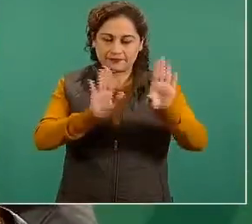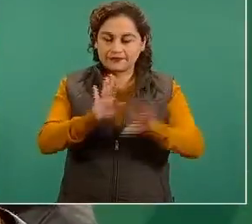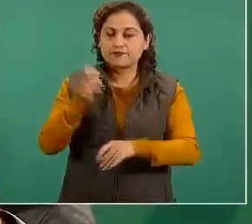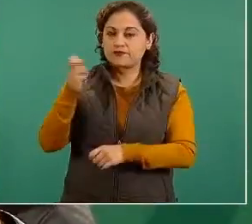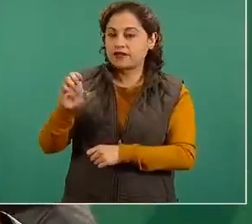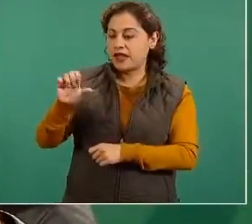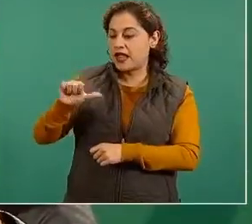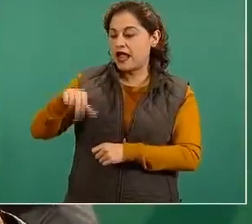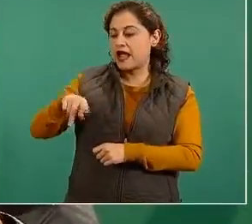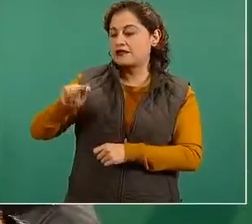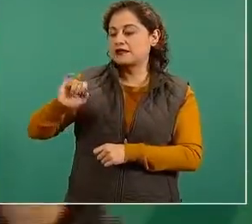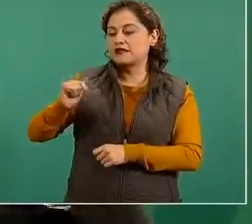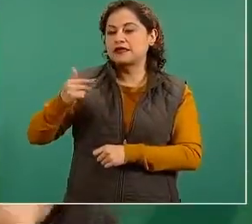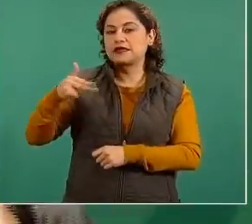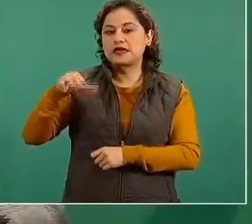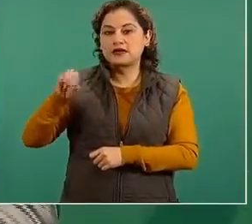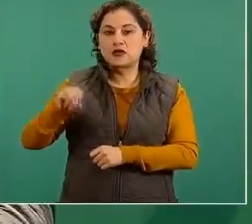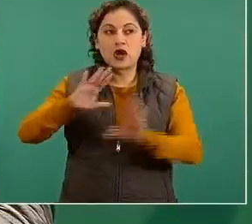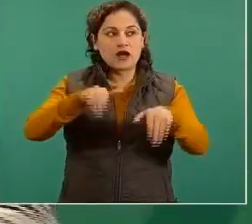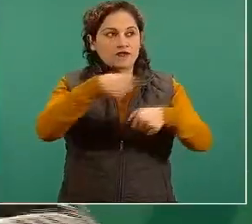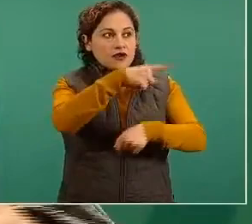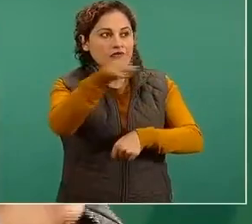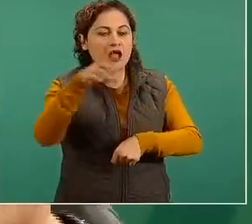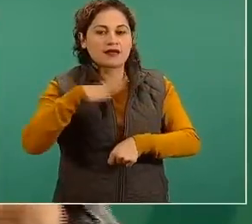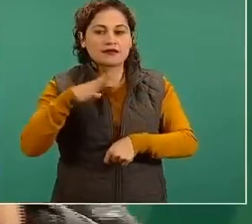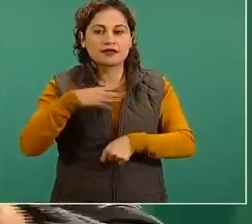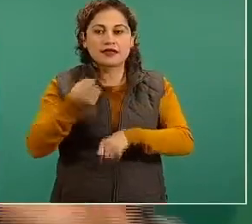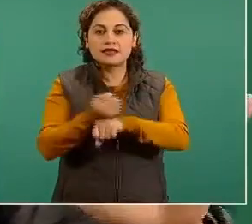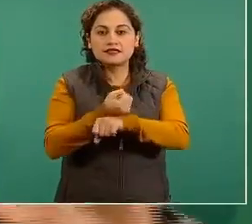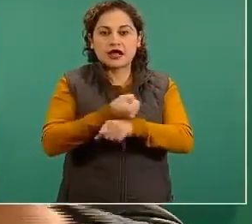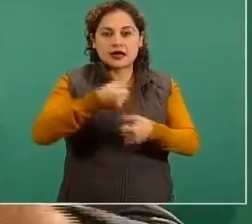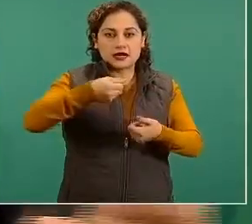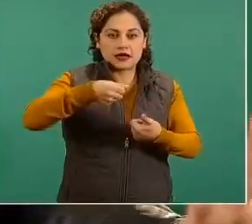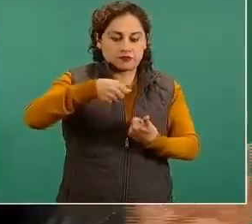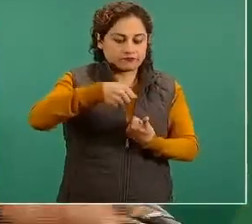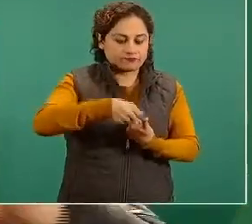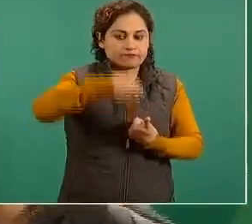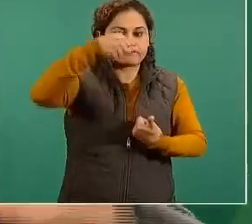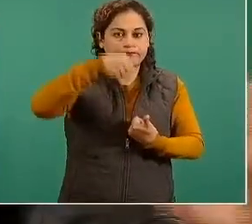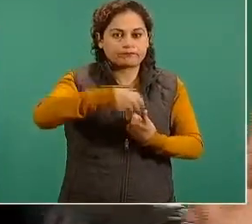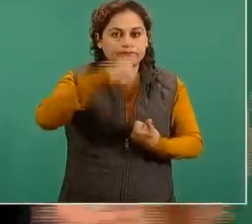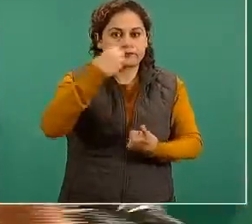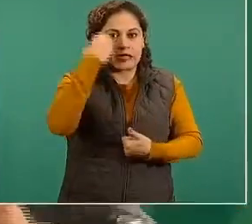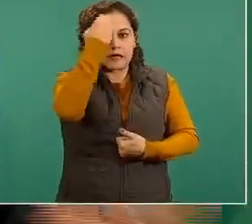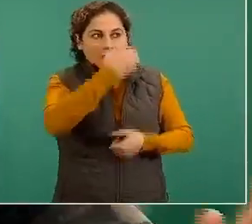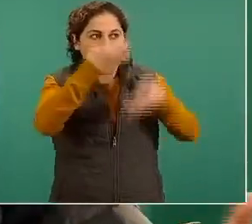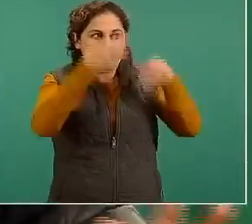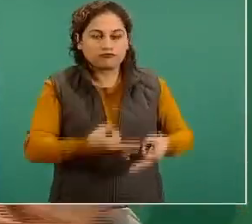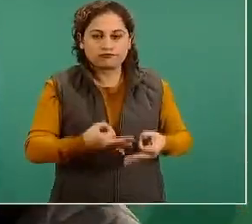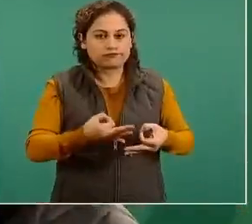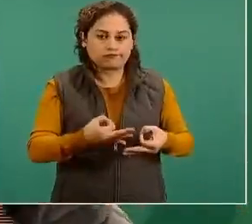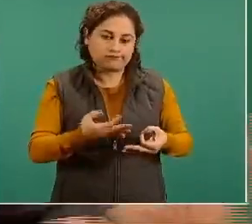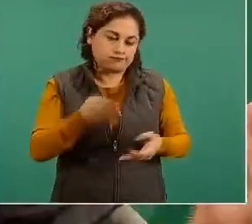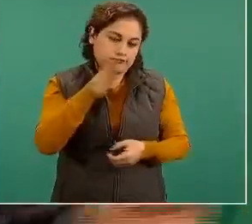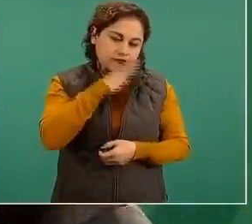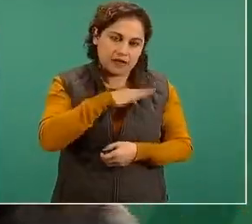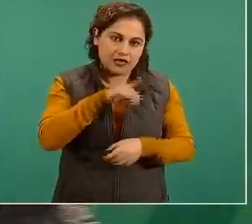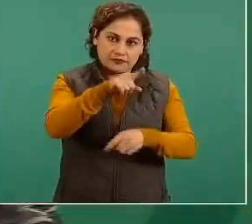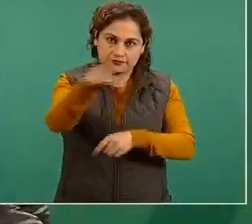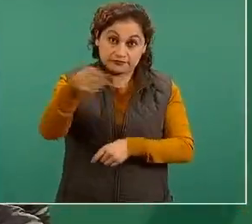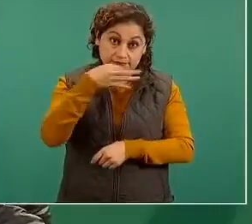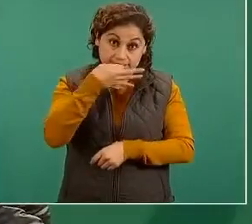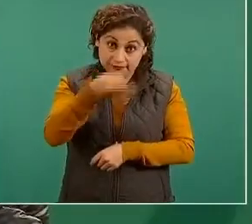de gotita de sangre y son malas no no la use punto